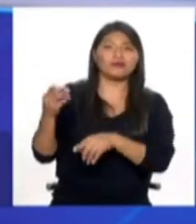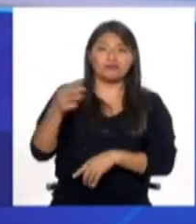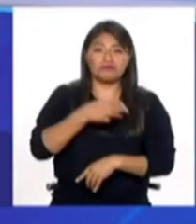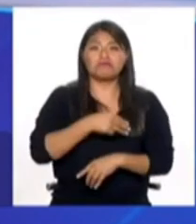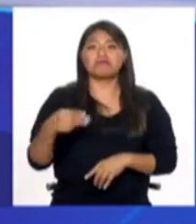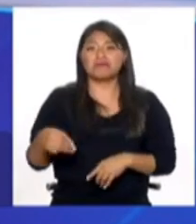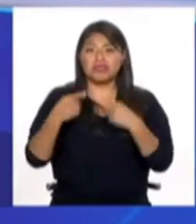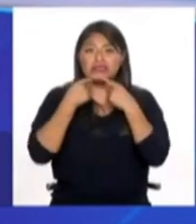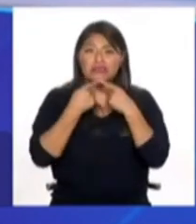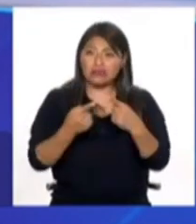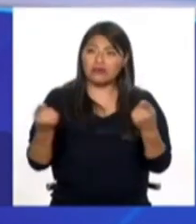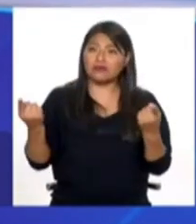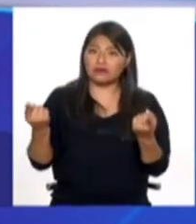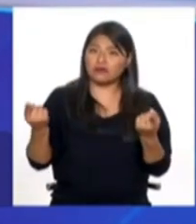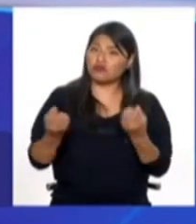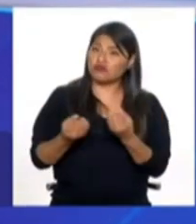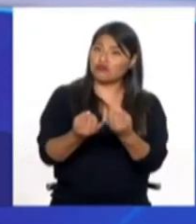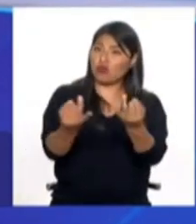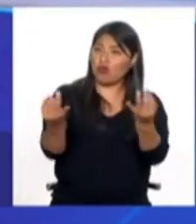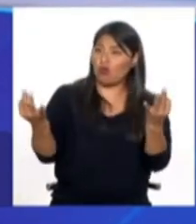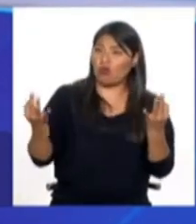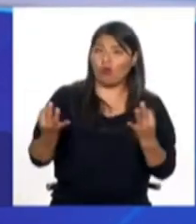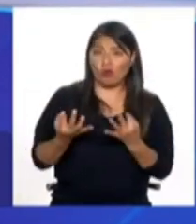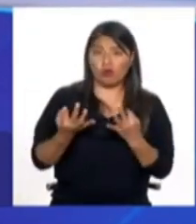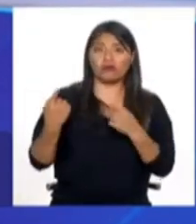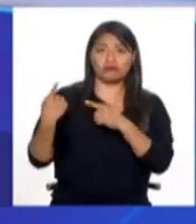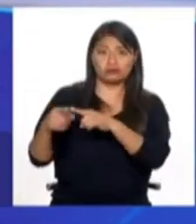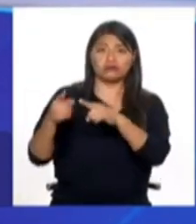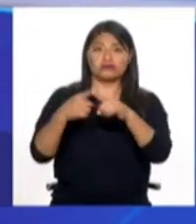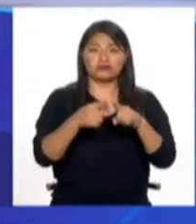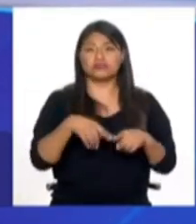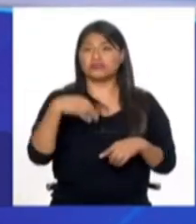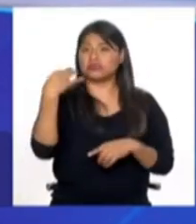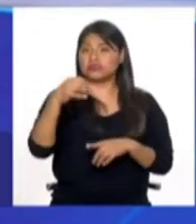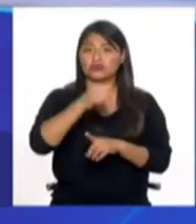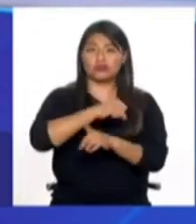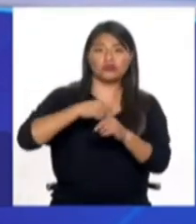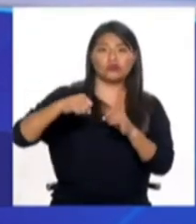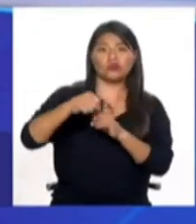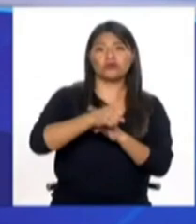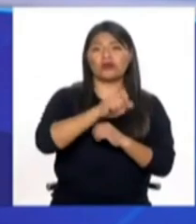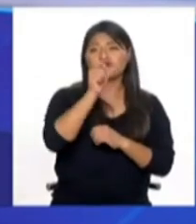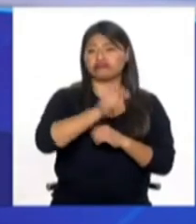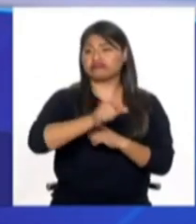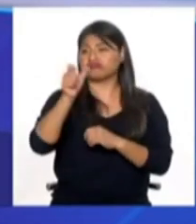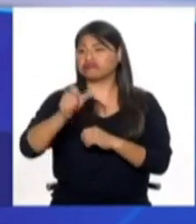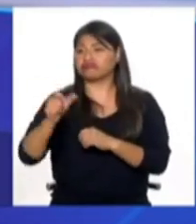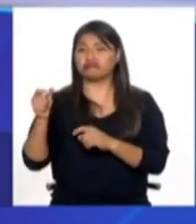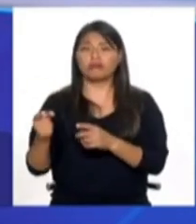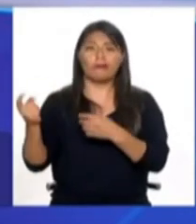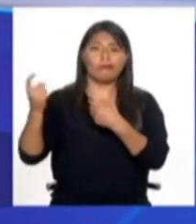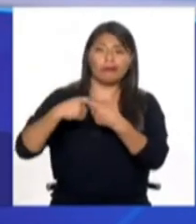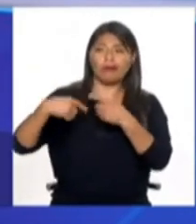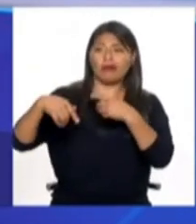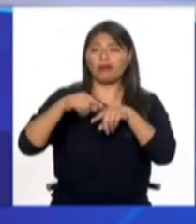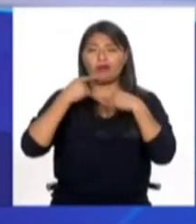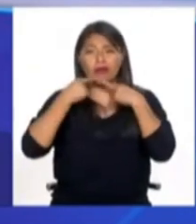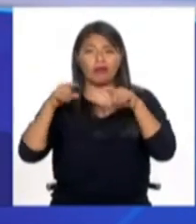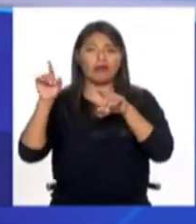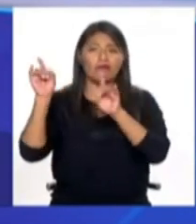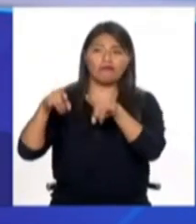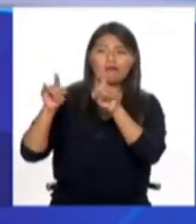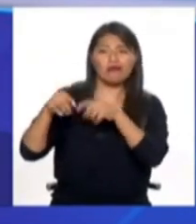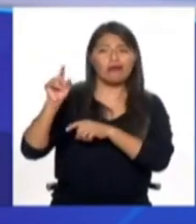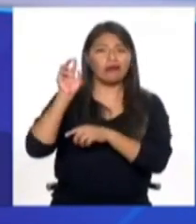el racismo permeándonos como sociedad en todos los espacios y si vamos a plantear una